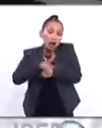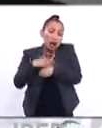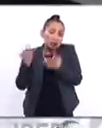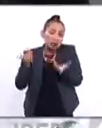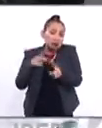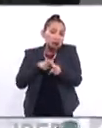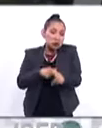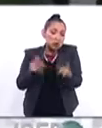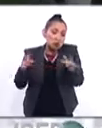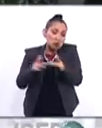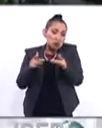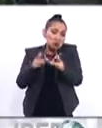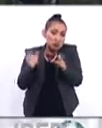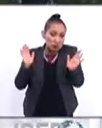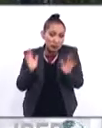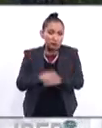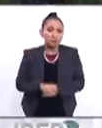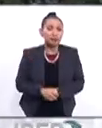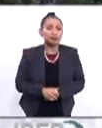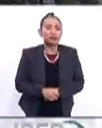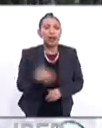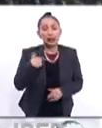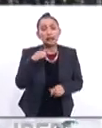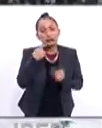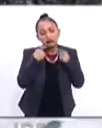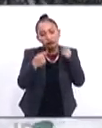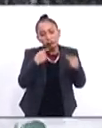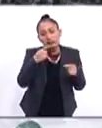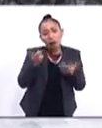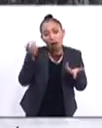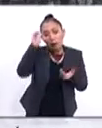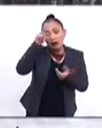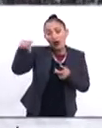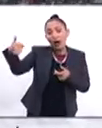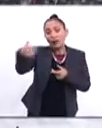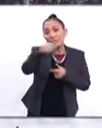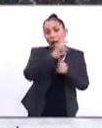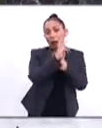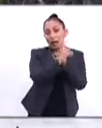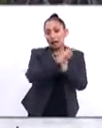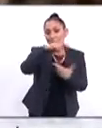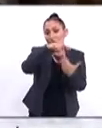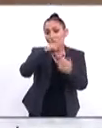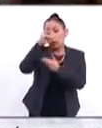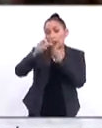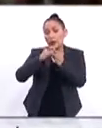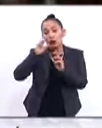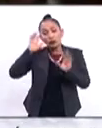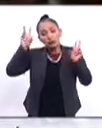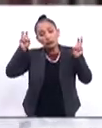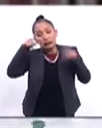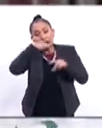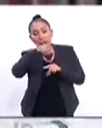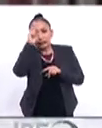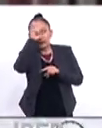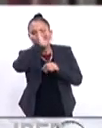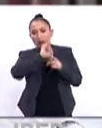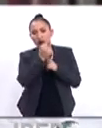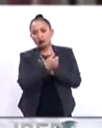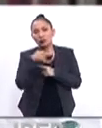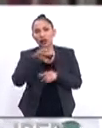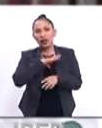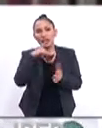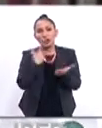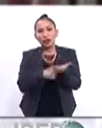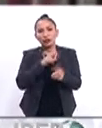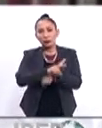y, bueno, siguen definiendo estas posturas los países de la región y del mundo con respecto a esta difícil situación que se